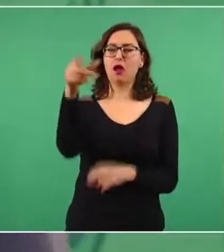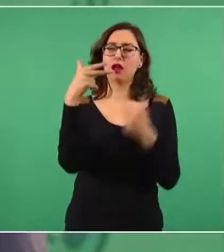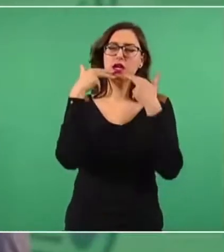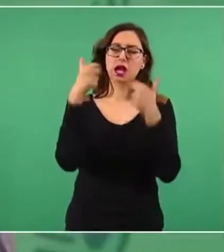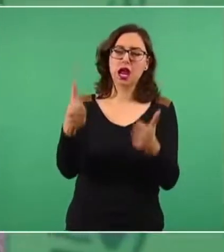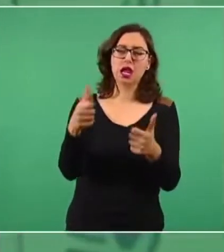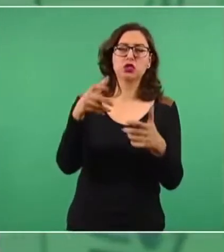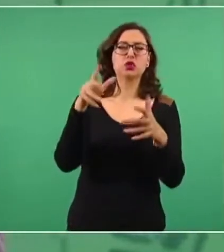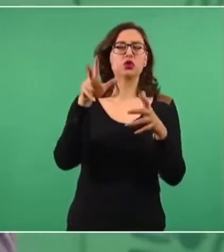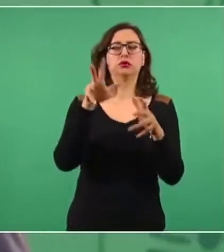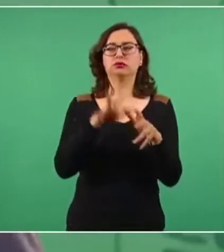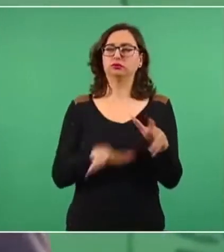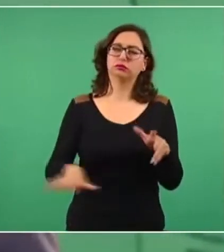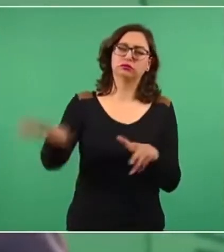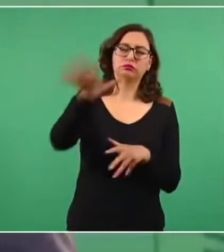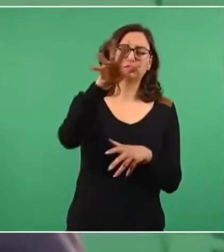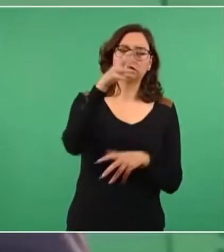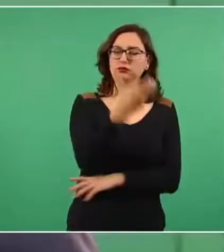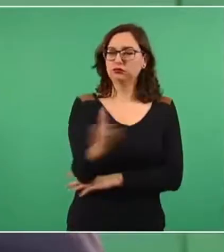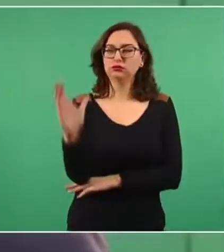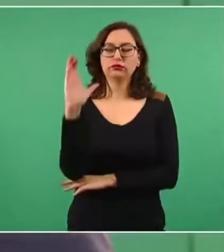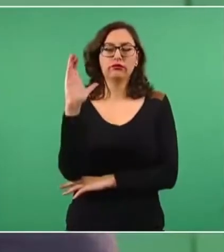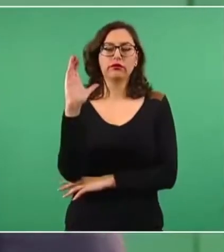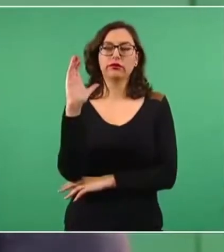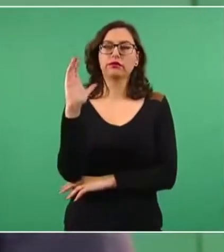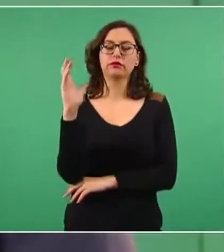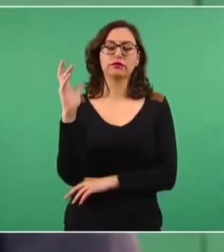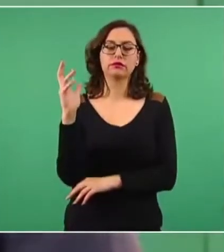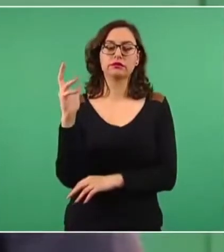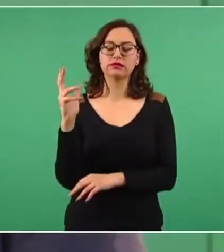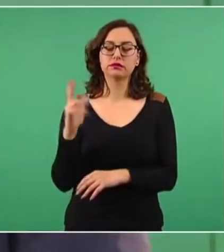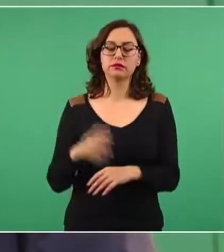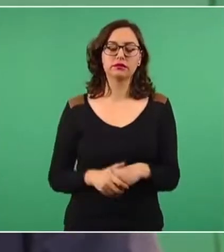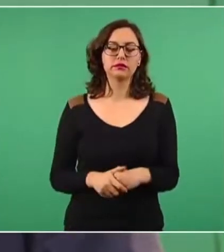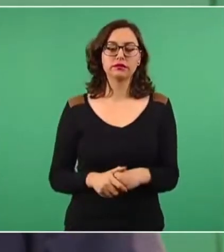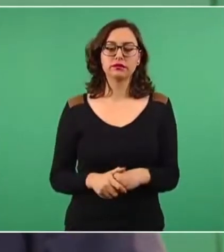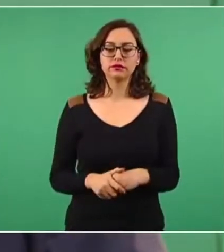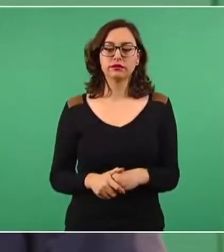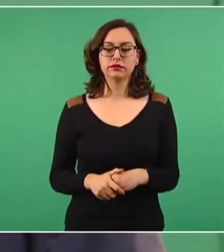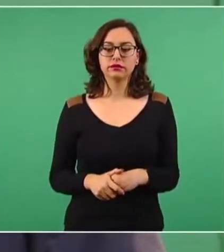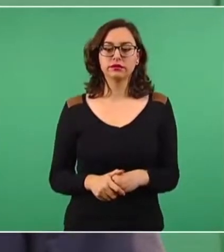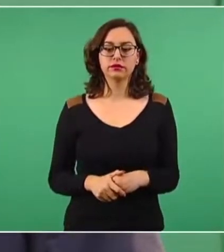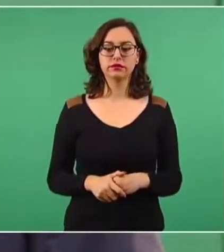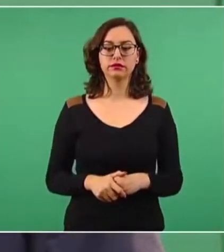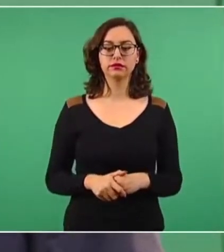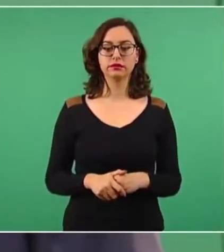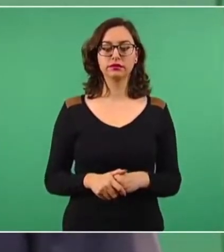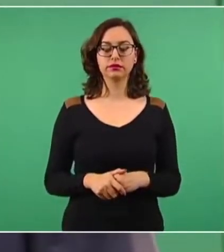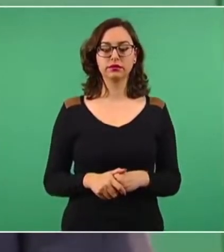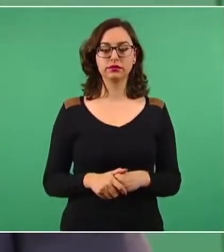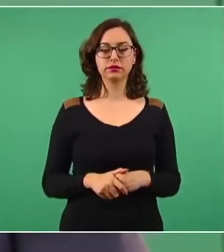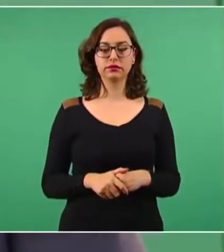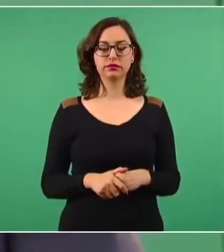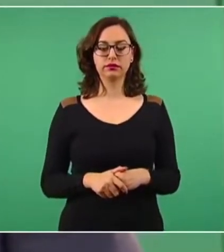zona